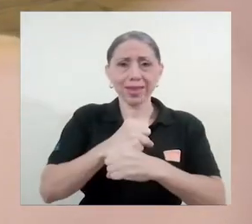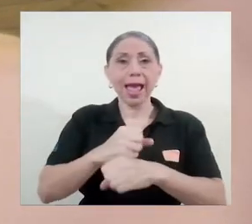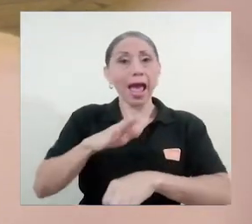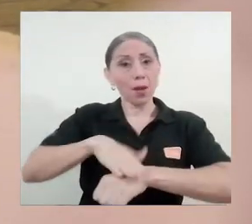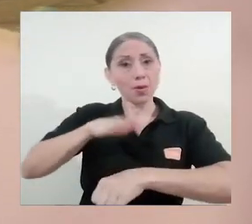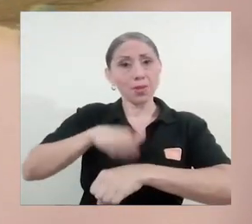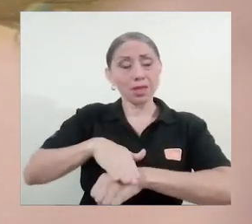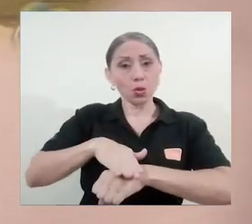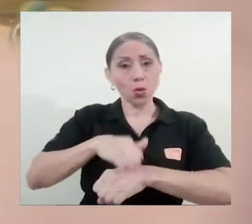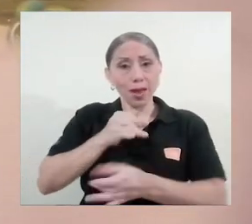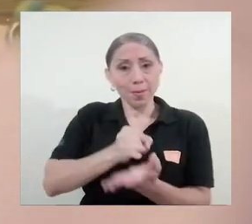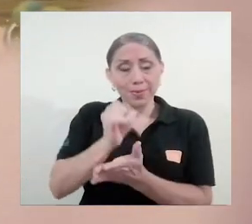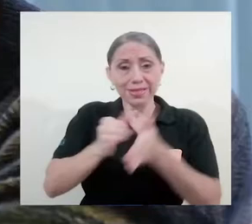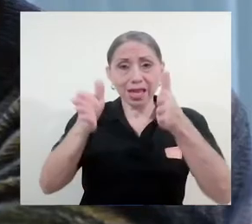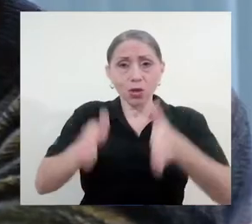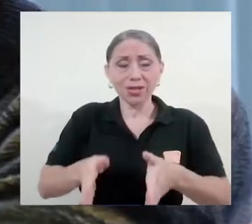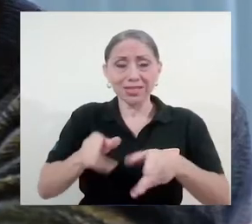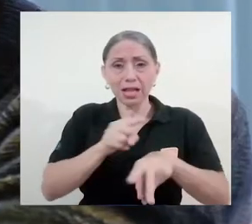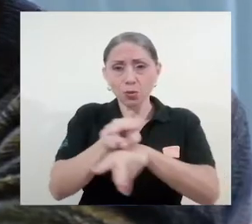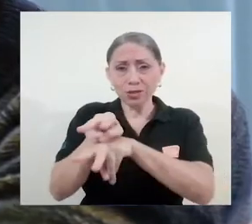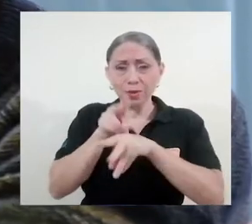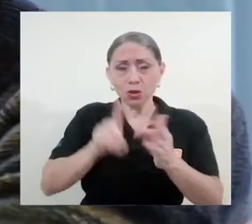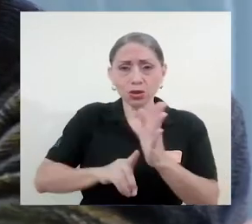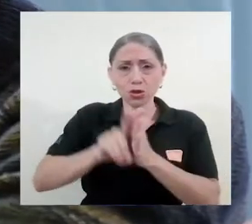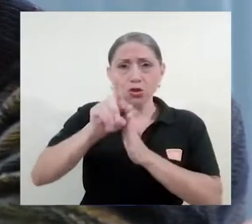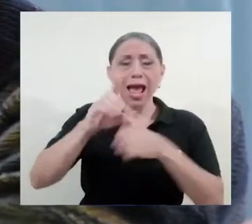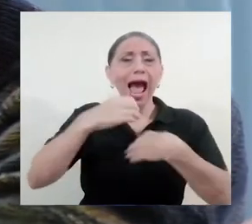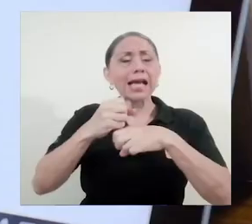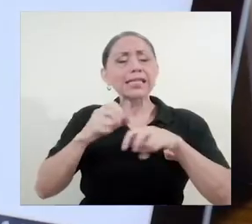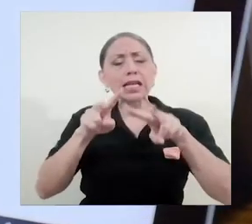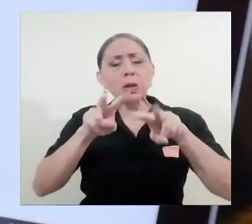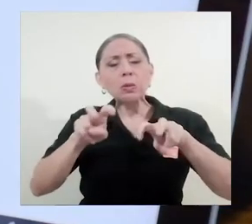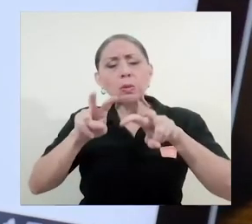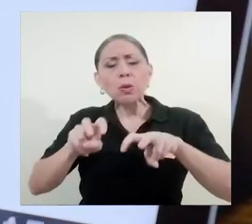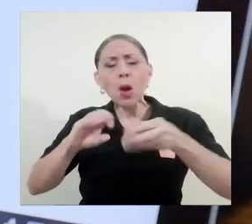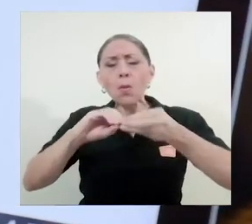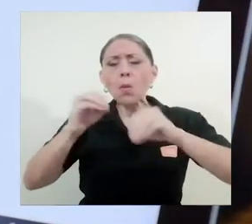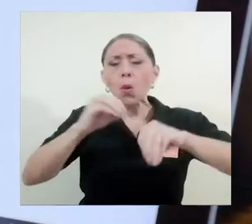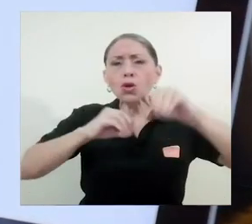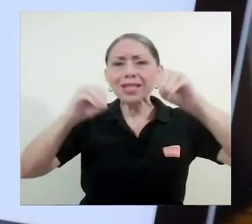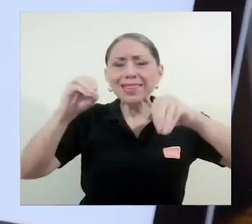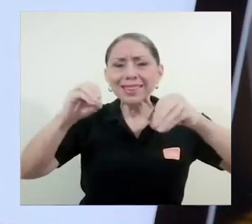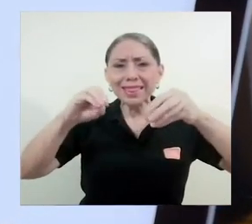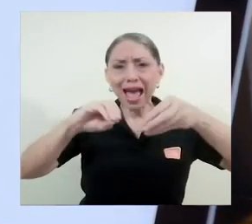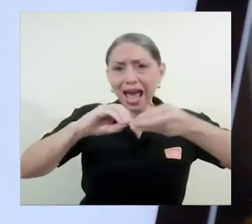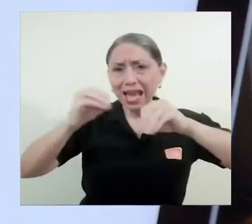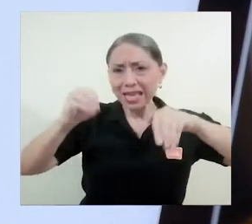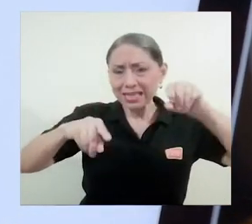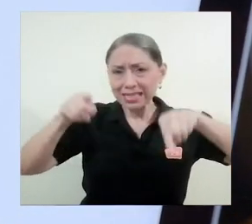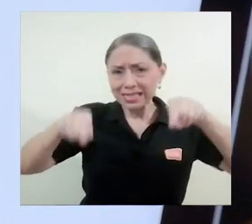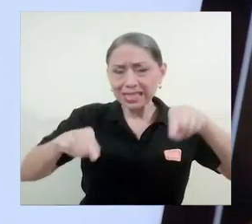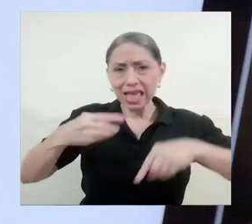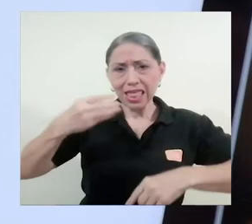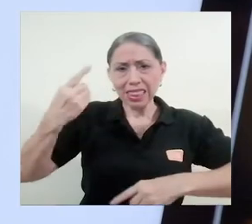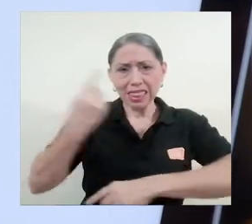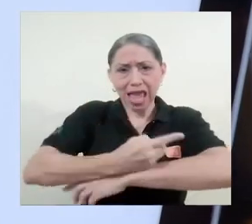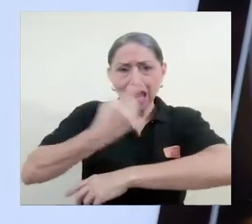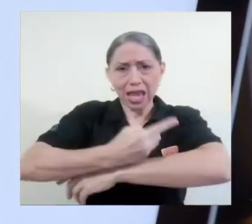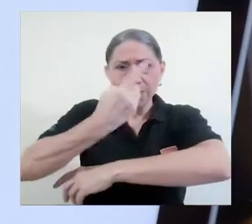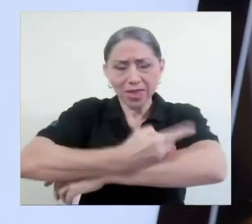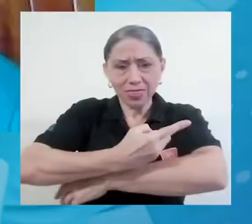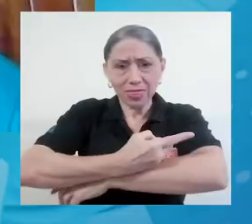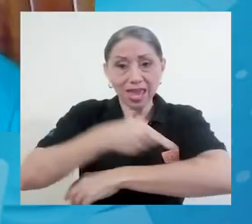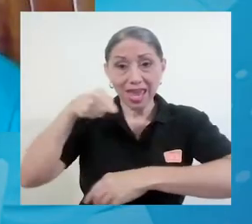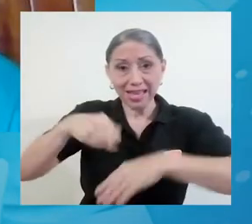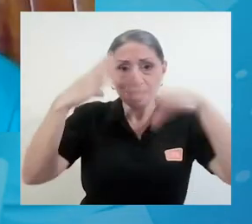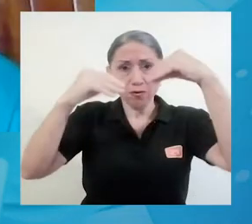Observatorio del Desarrollo realizar estimaciones diariamente y compartir esta información con la población costarricense.